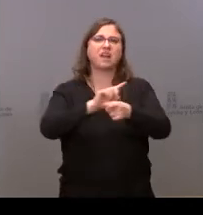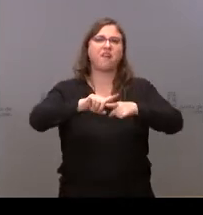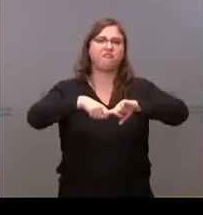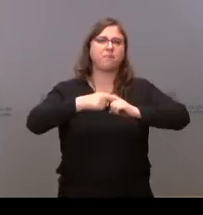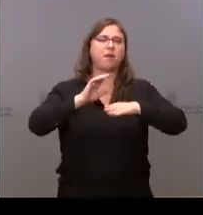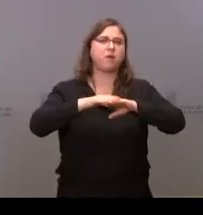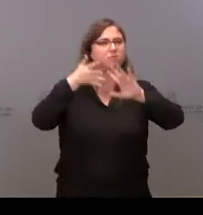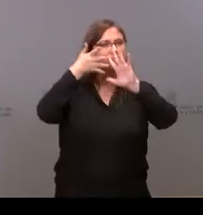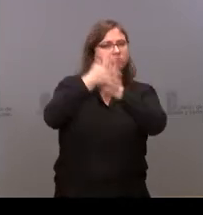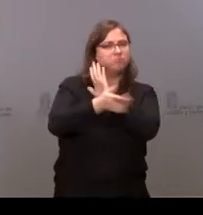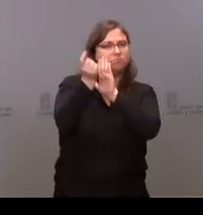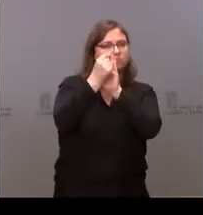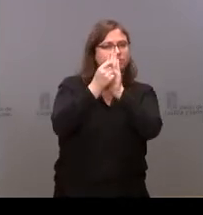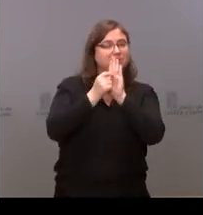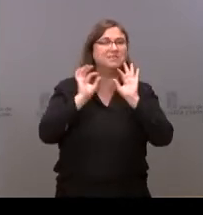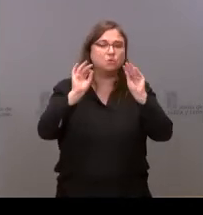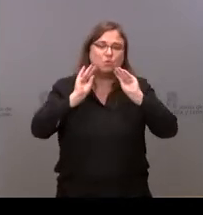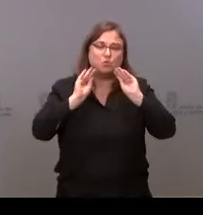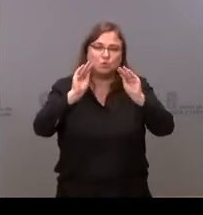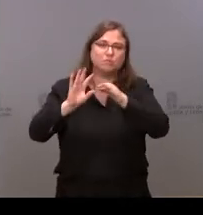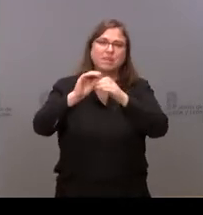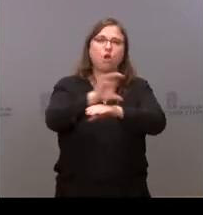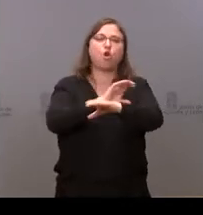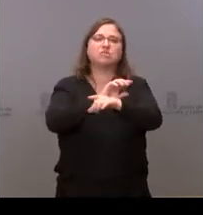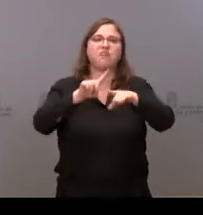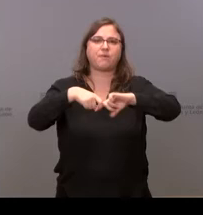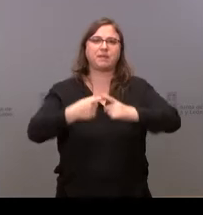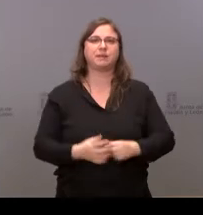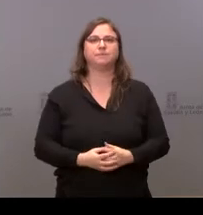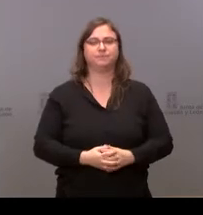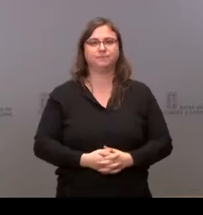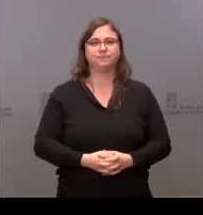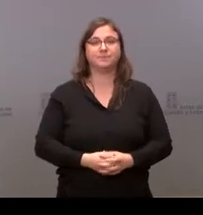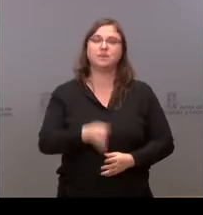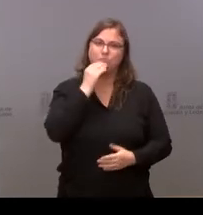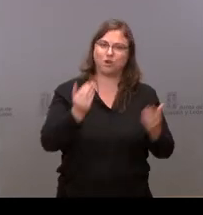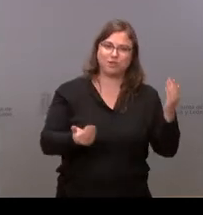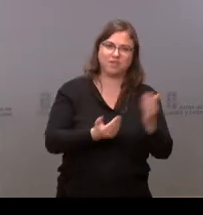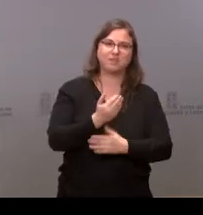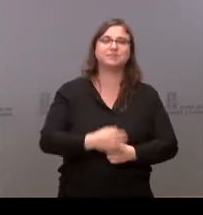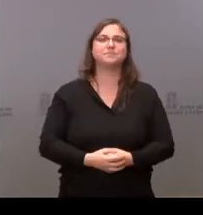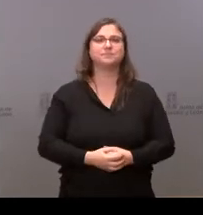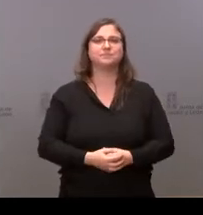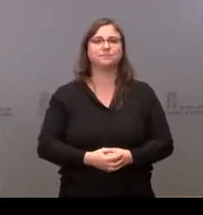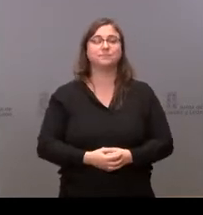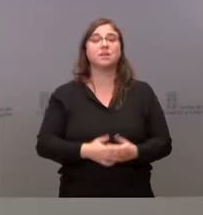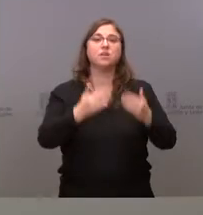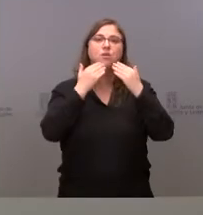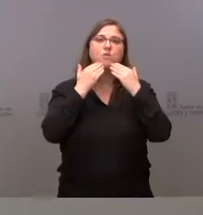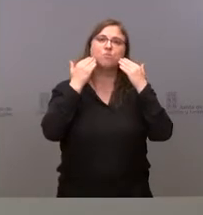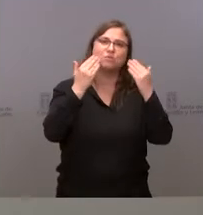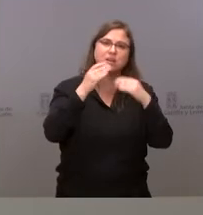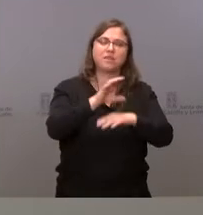detalle las actuaciones que se han aprobado hoy en el ámbito de su consejería. Sí, buenos días y muchas gracias,